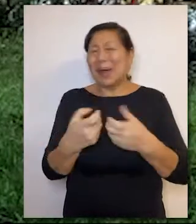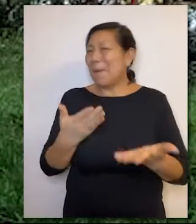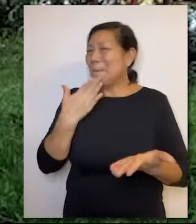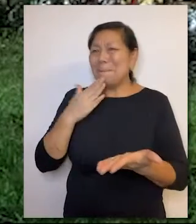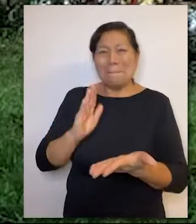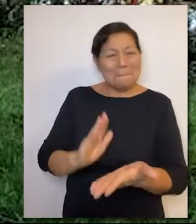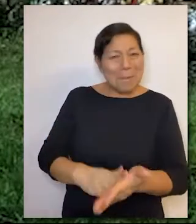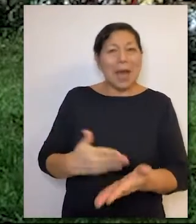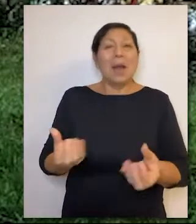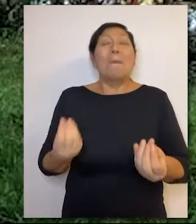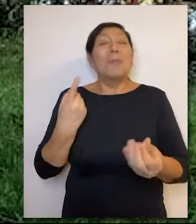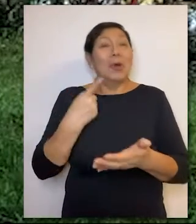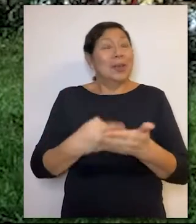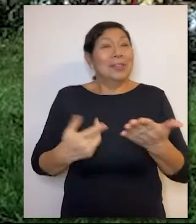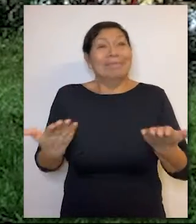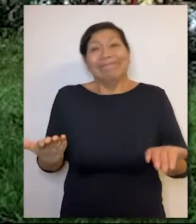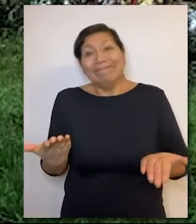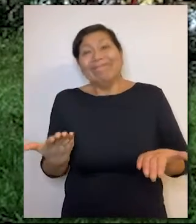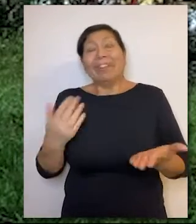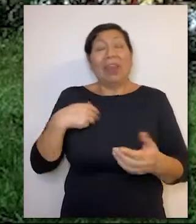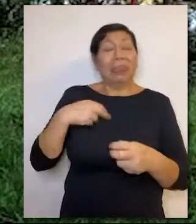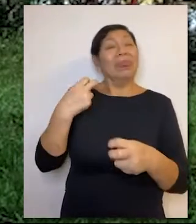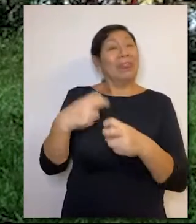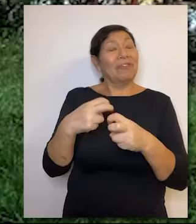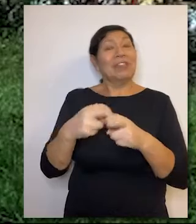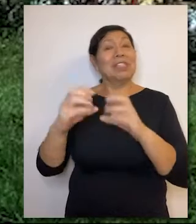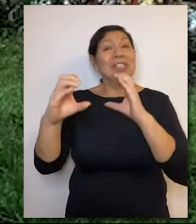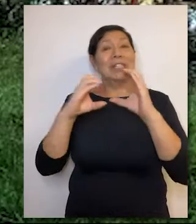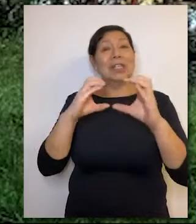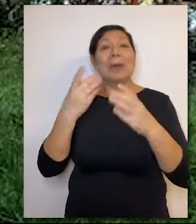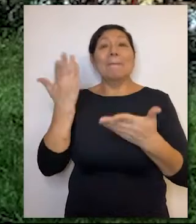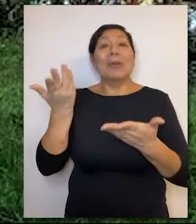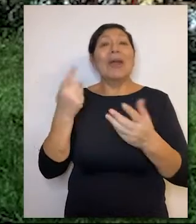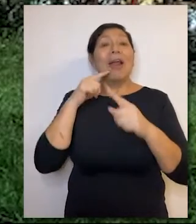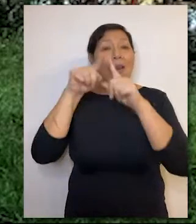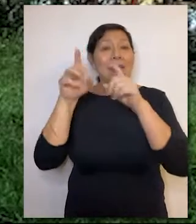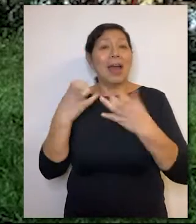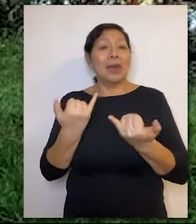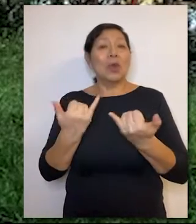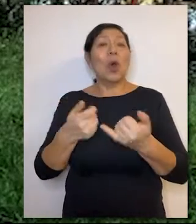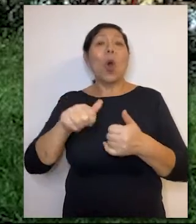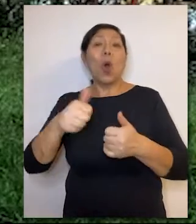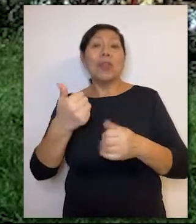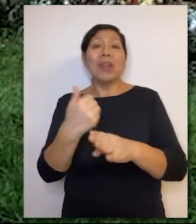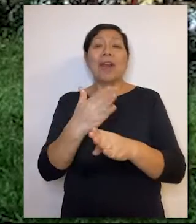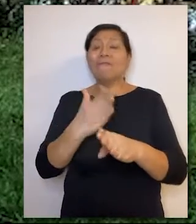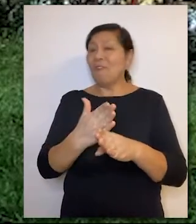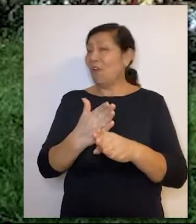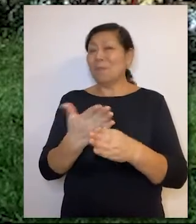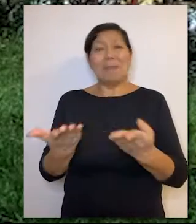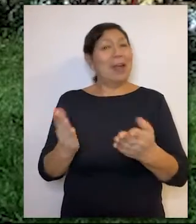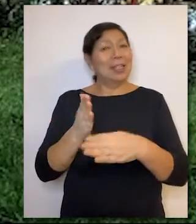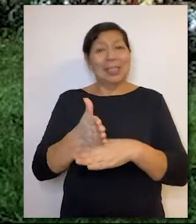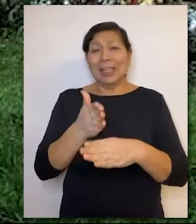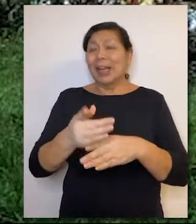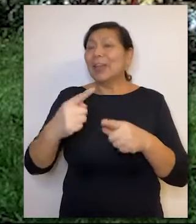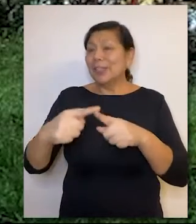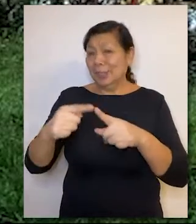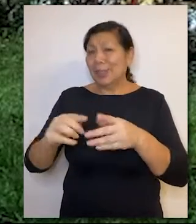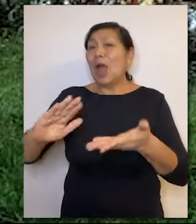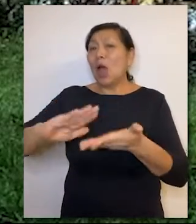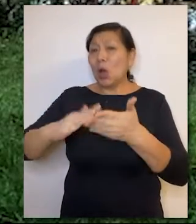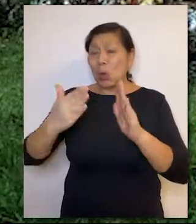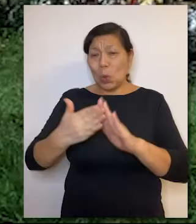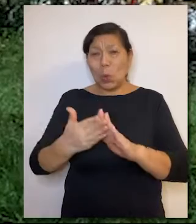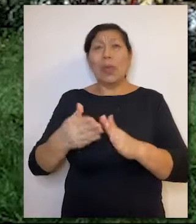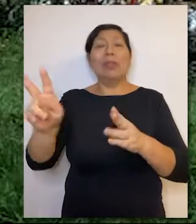internet también es inestable, y por eso se hace difícil la comunicación. La radio, de una u otra manera, llega a